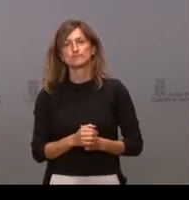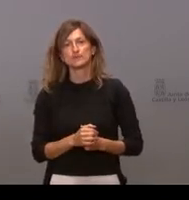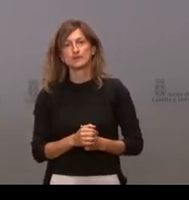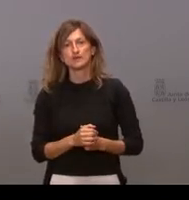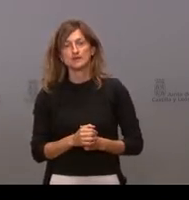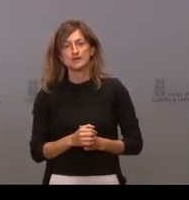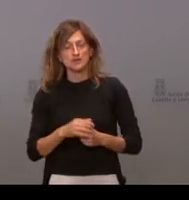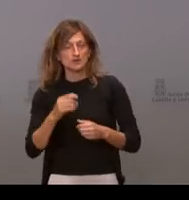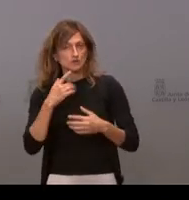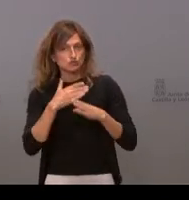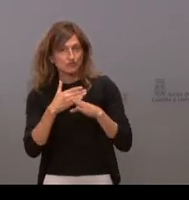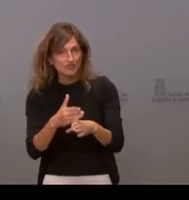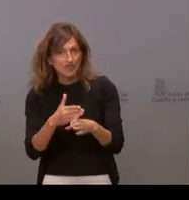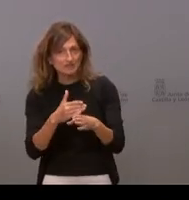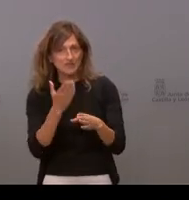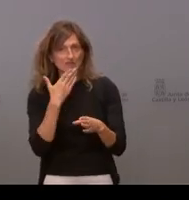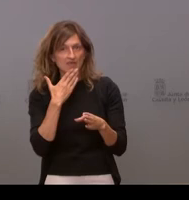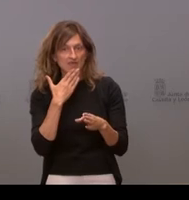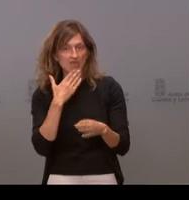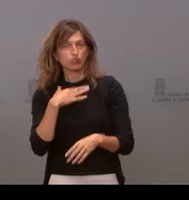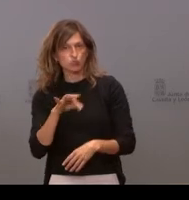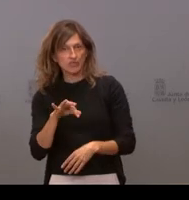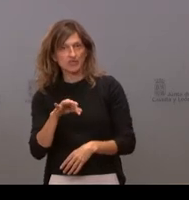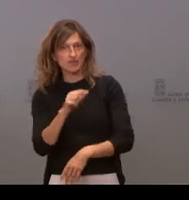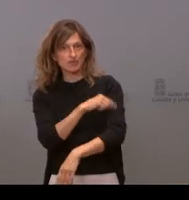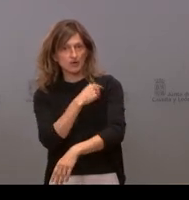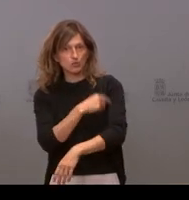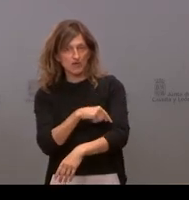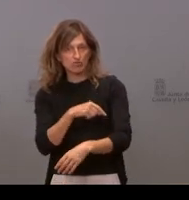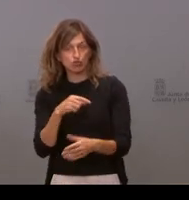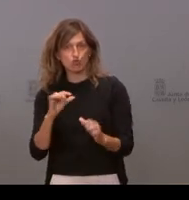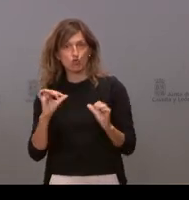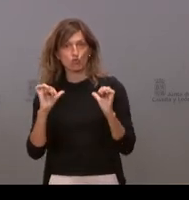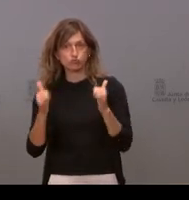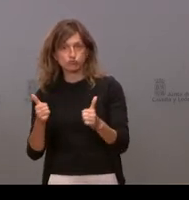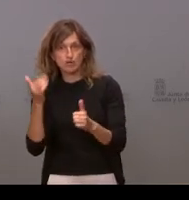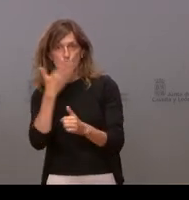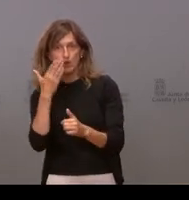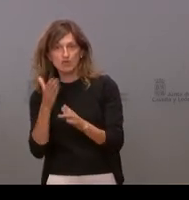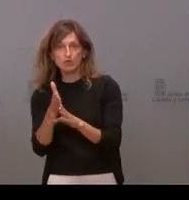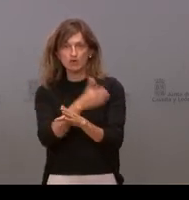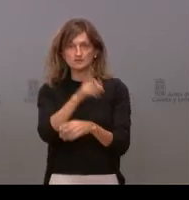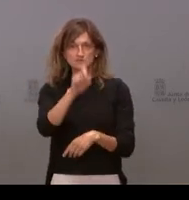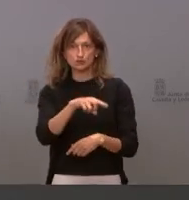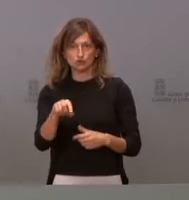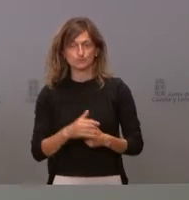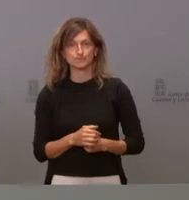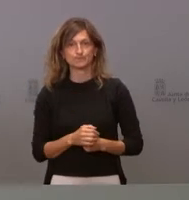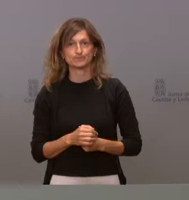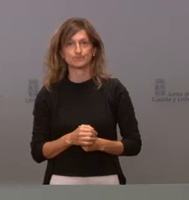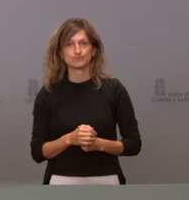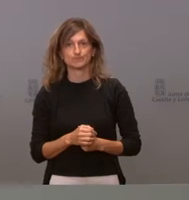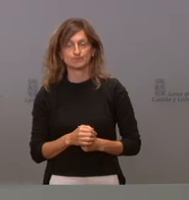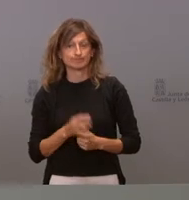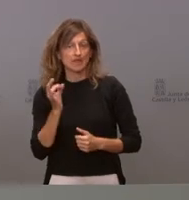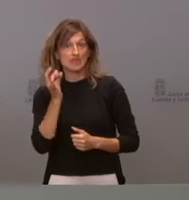suficientes y se garantiza que toda esa franja de población va a poder estar vacunada antes de ir a clase. Bueno, la